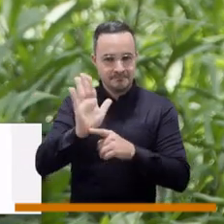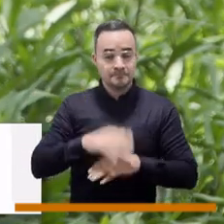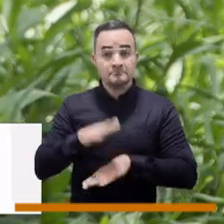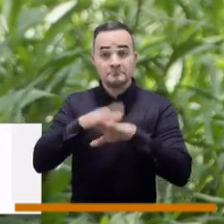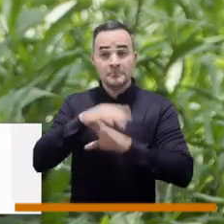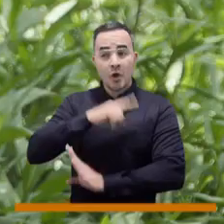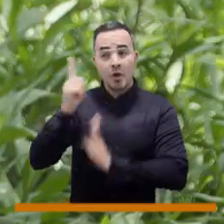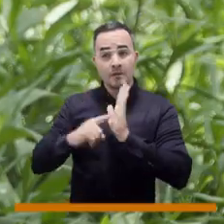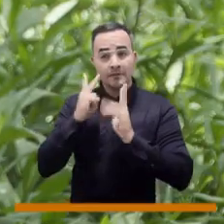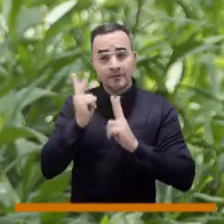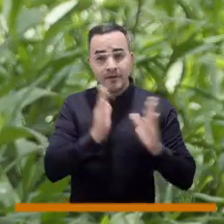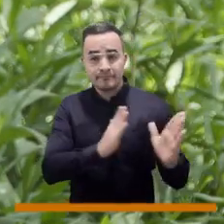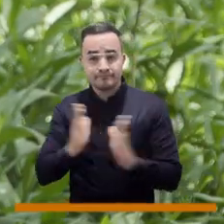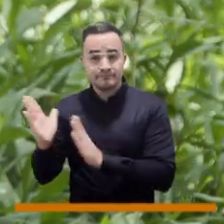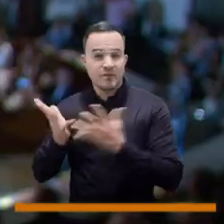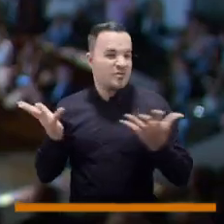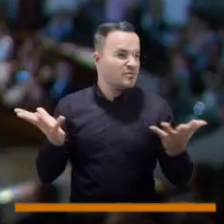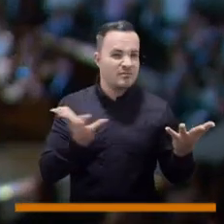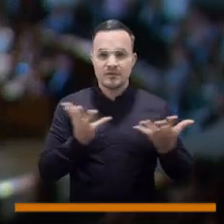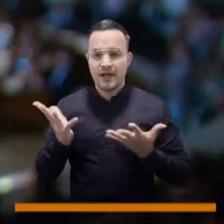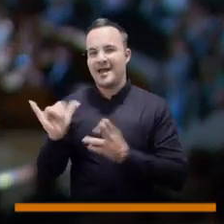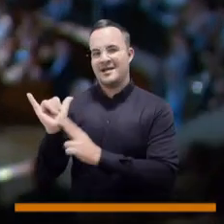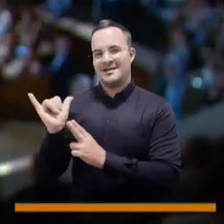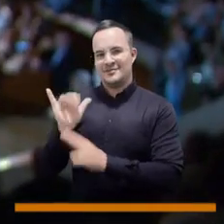canal de YouTube del Consejo de Medellín.